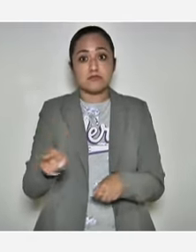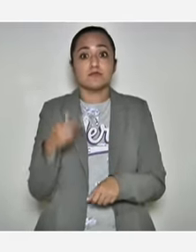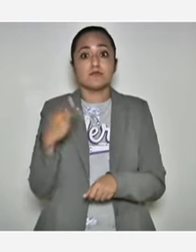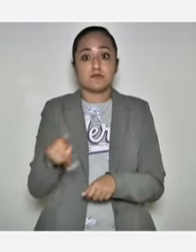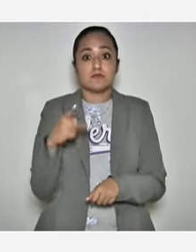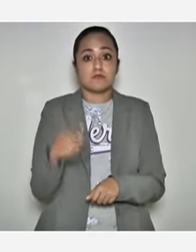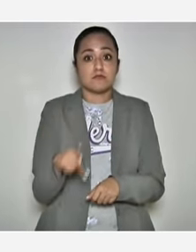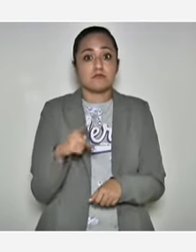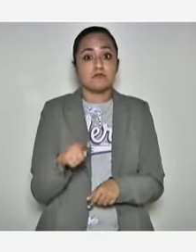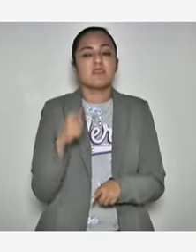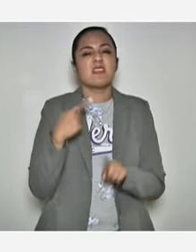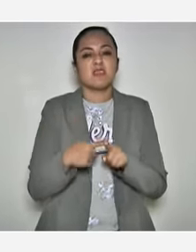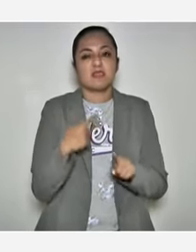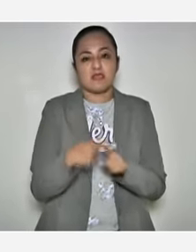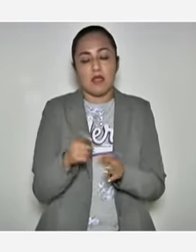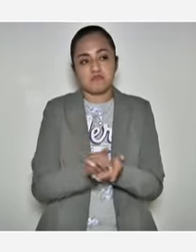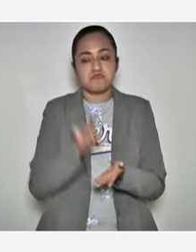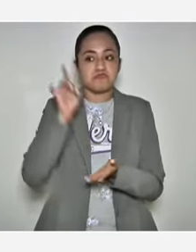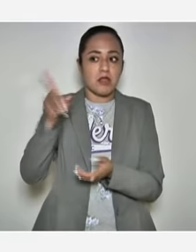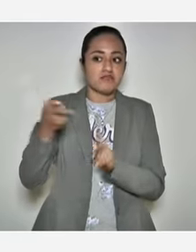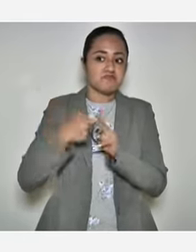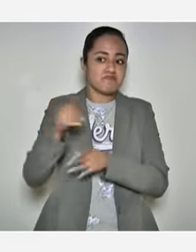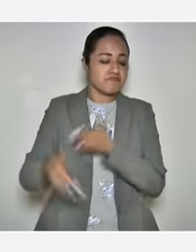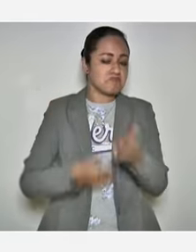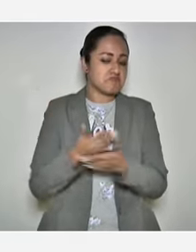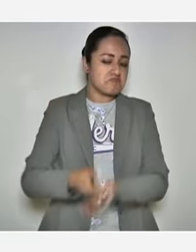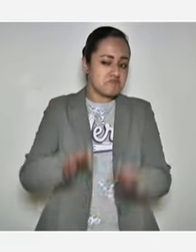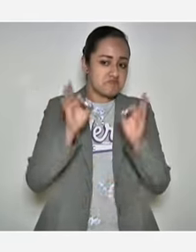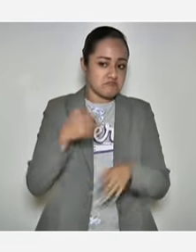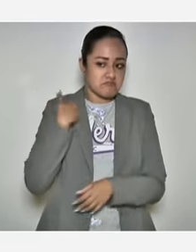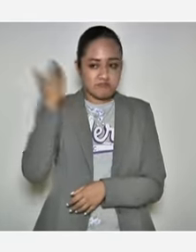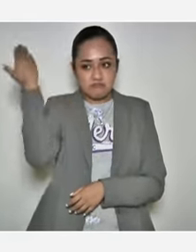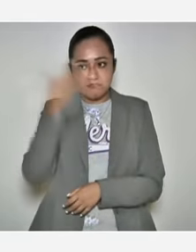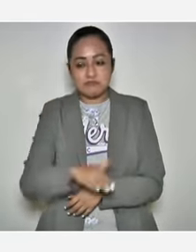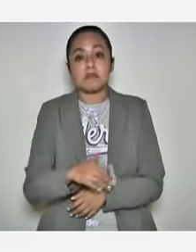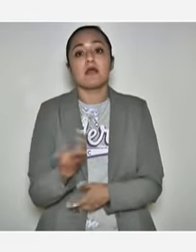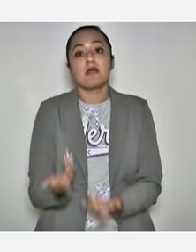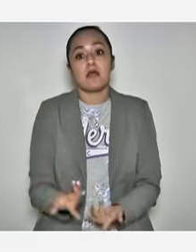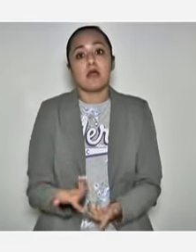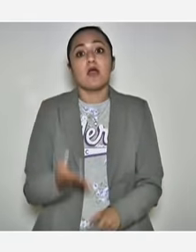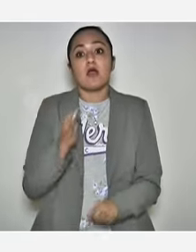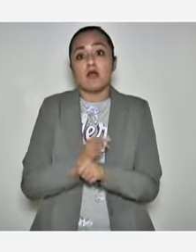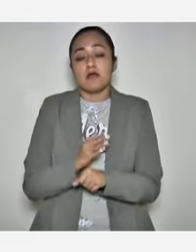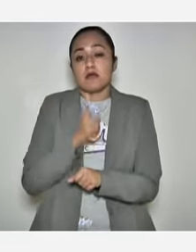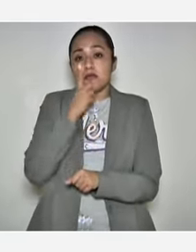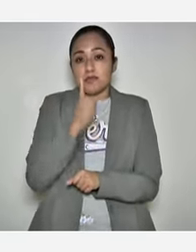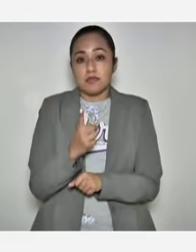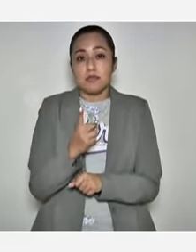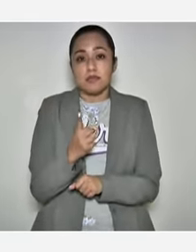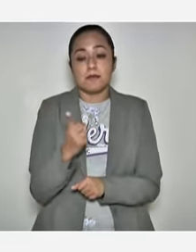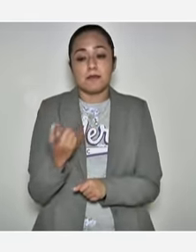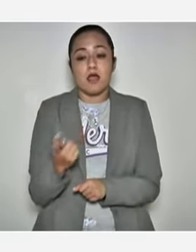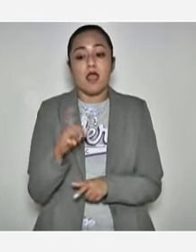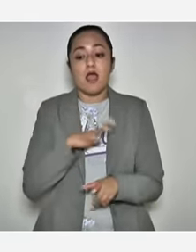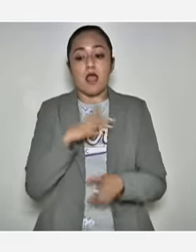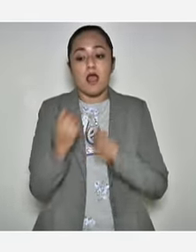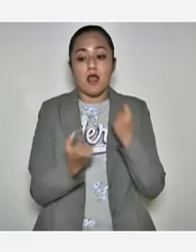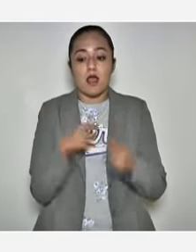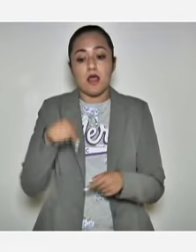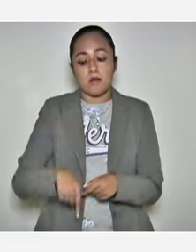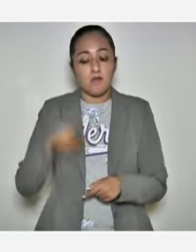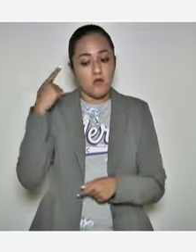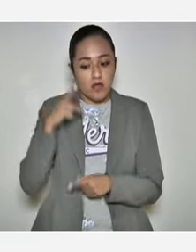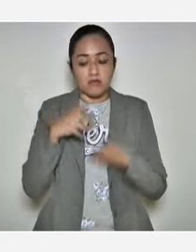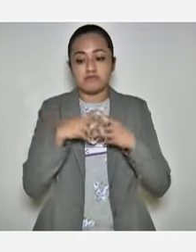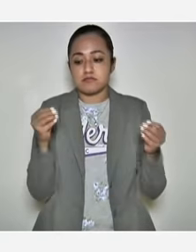sea quien mande esta iniciativa, porque bueno, pues señalan que hay varios casos aquí en